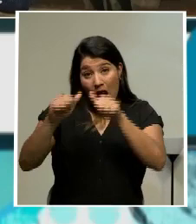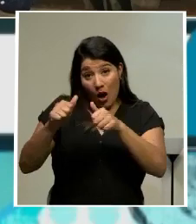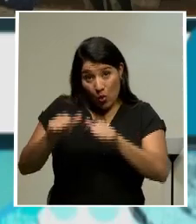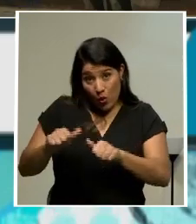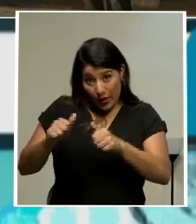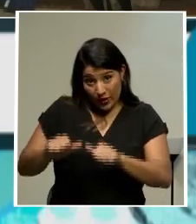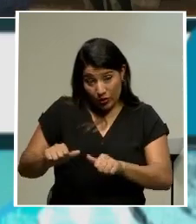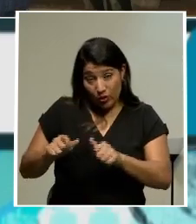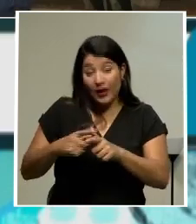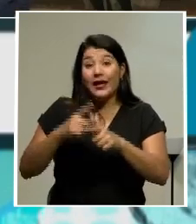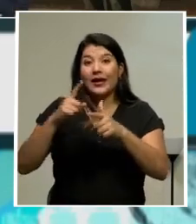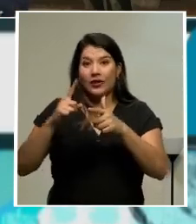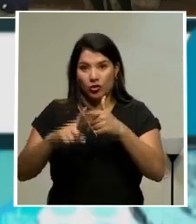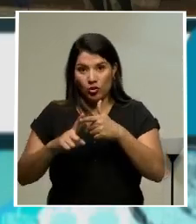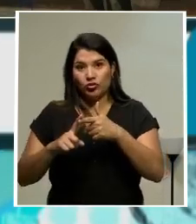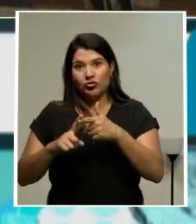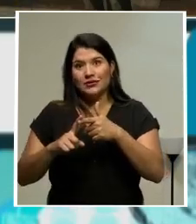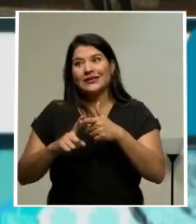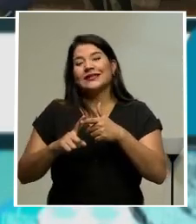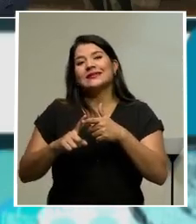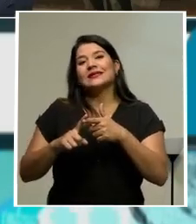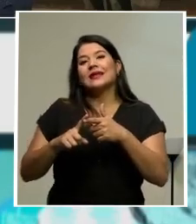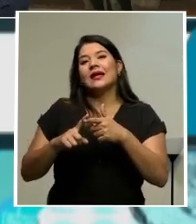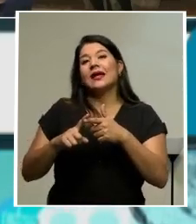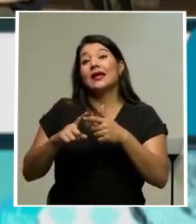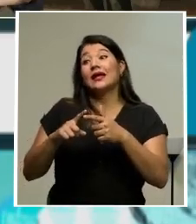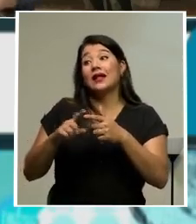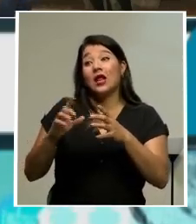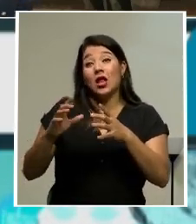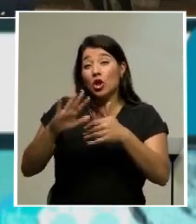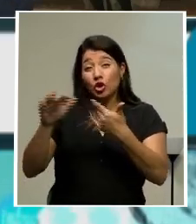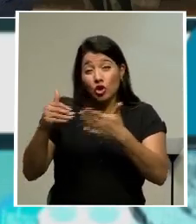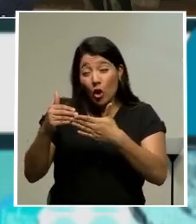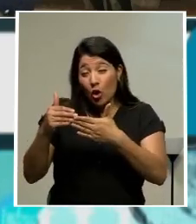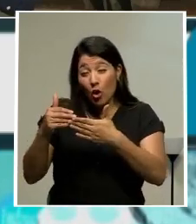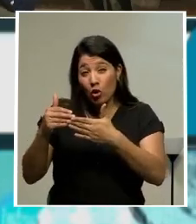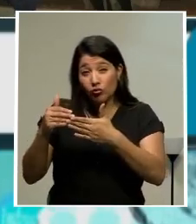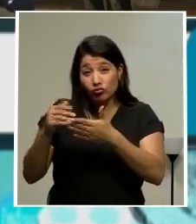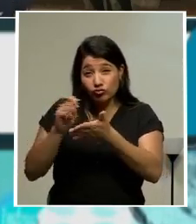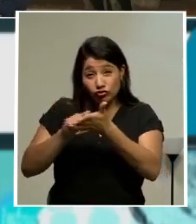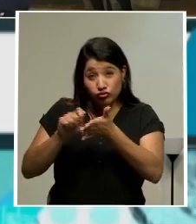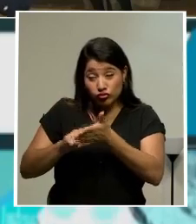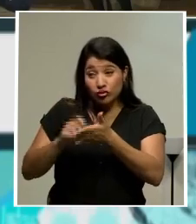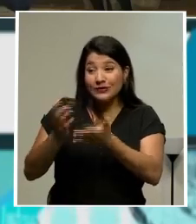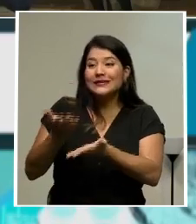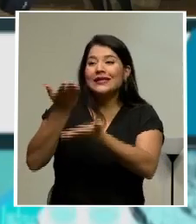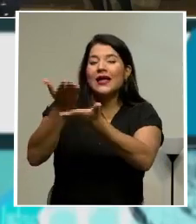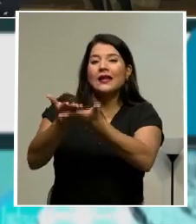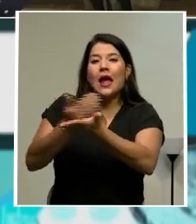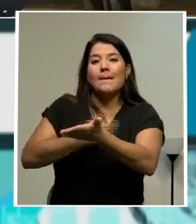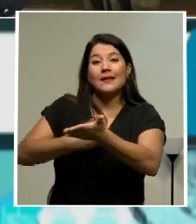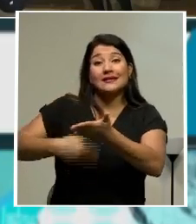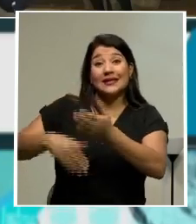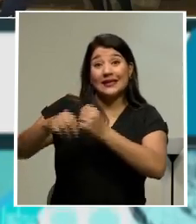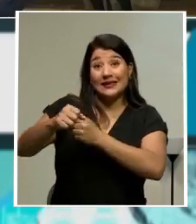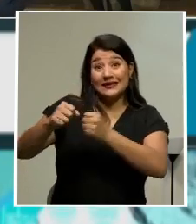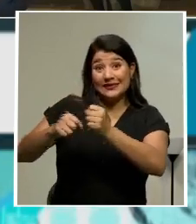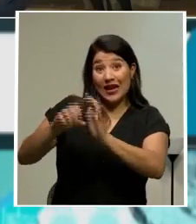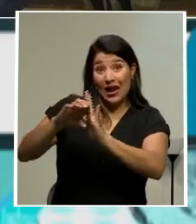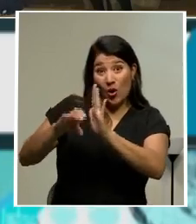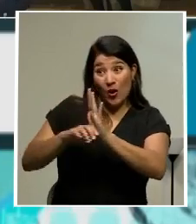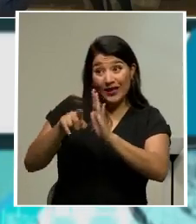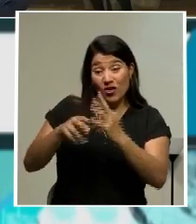de la sala constitucional para redactarlo y finalmente enviarlo. Así que como ustedes oyen, es bastante el trabajo que todavía está